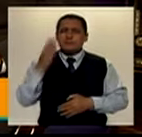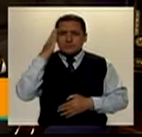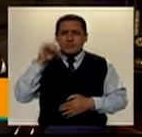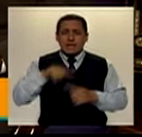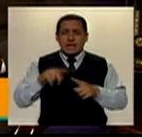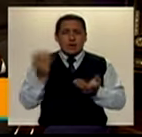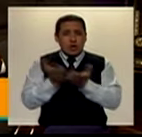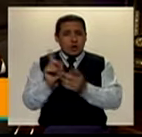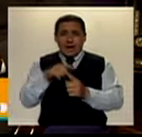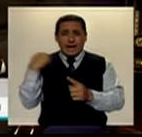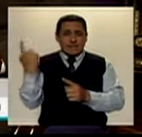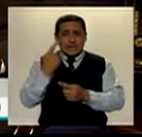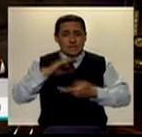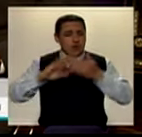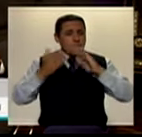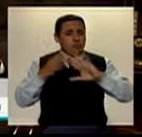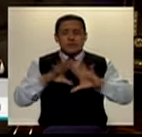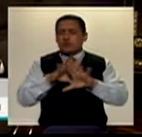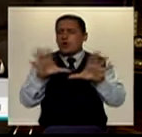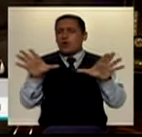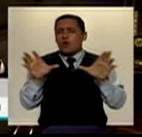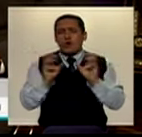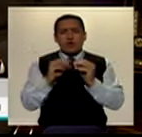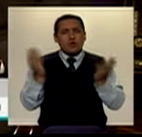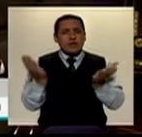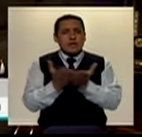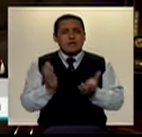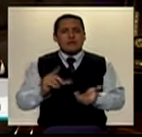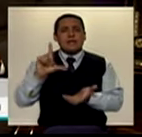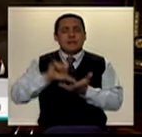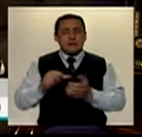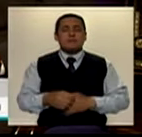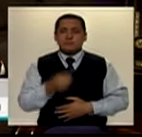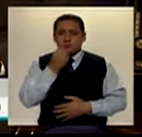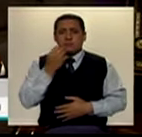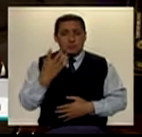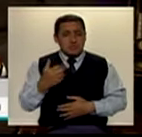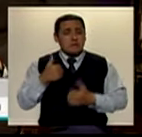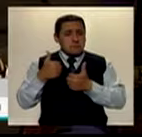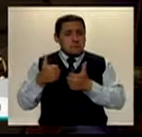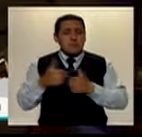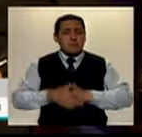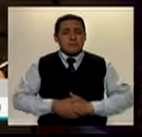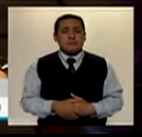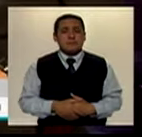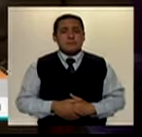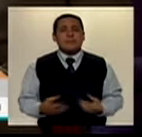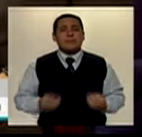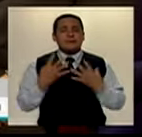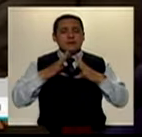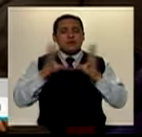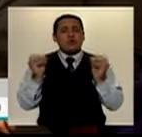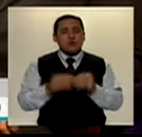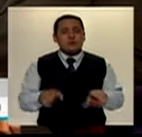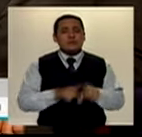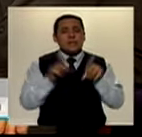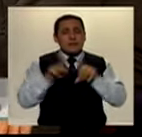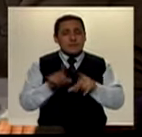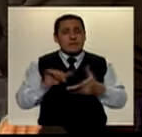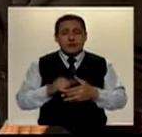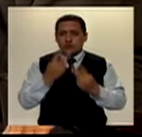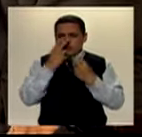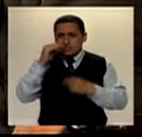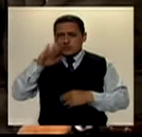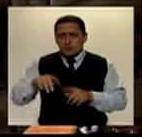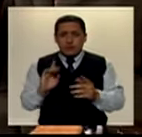escuelas en general? las escuelas de todas las escuelas del Cercado de Lima. Eso está muy bien. Eso es muy bueno. De manera que podemos tener ya los niños que han